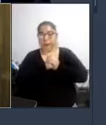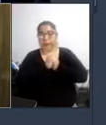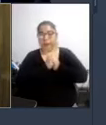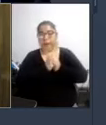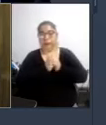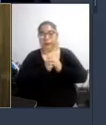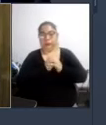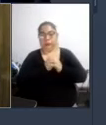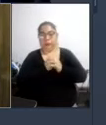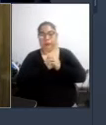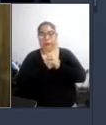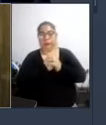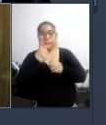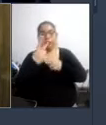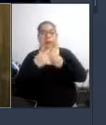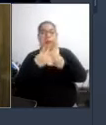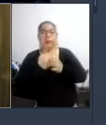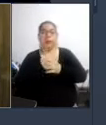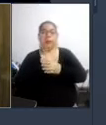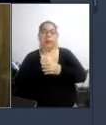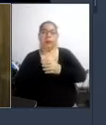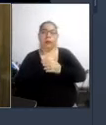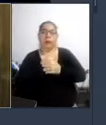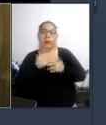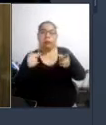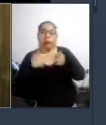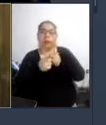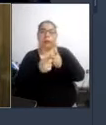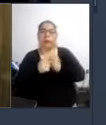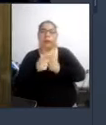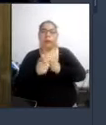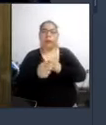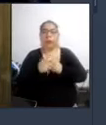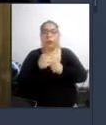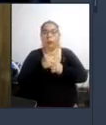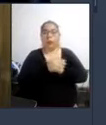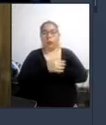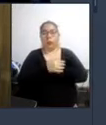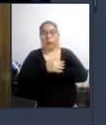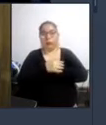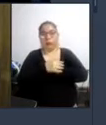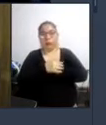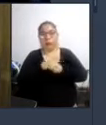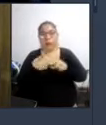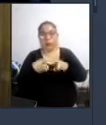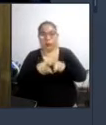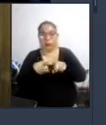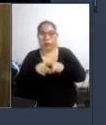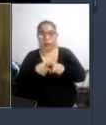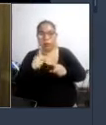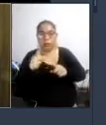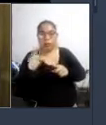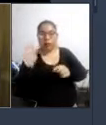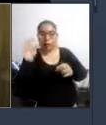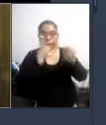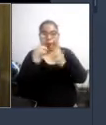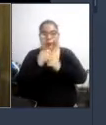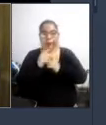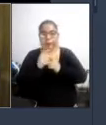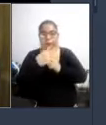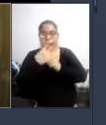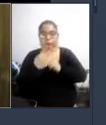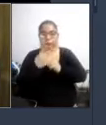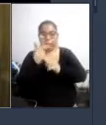superficies totalmente irregulares e inconvenientes considero que estratégicamente deberíamos